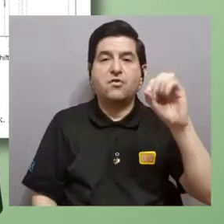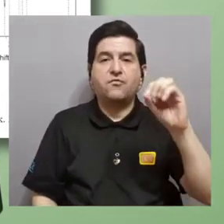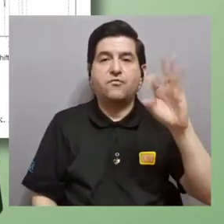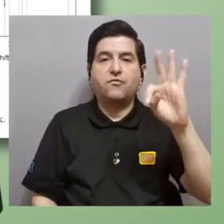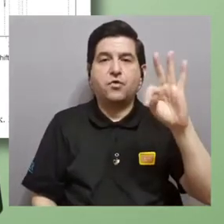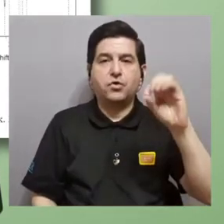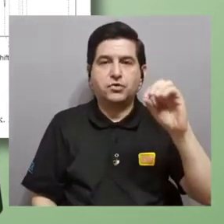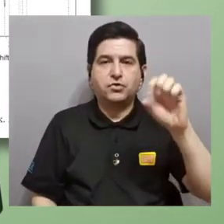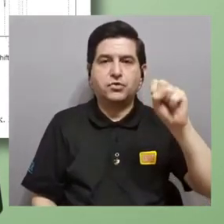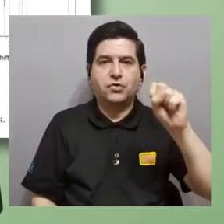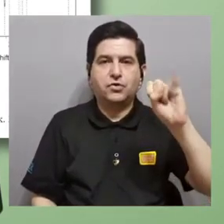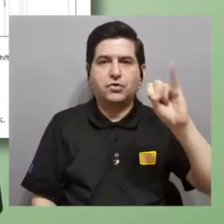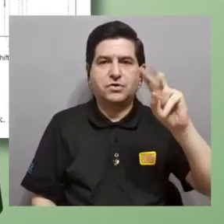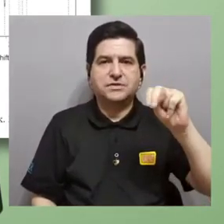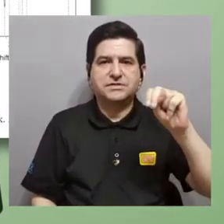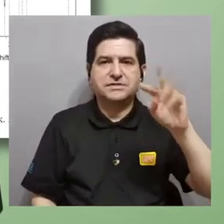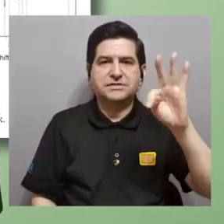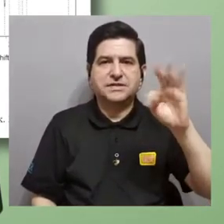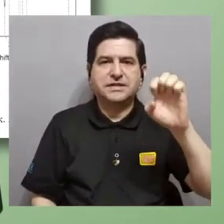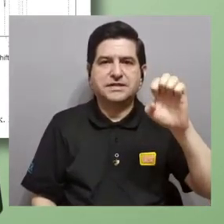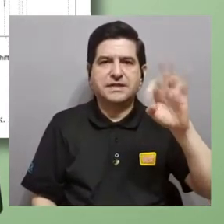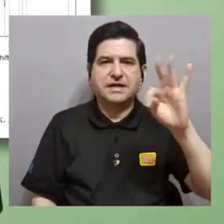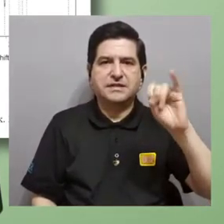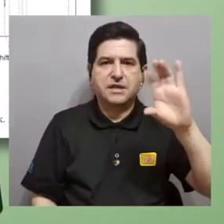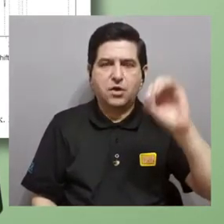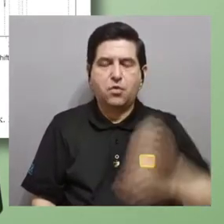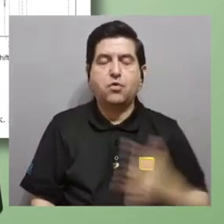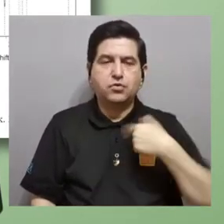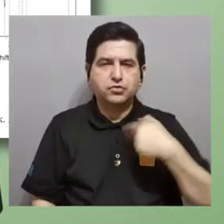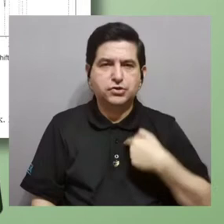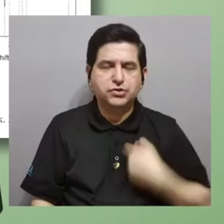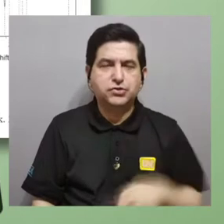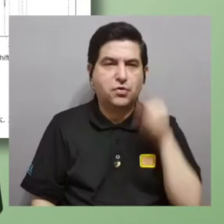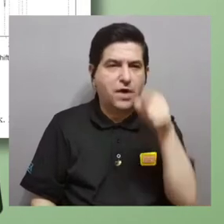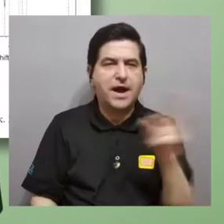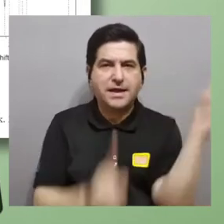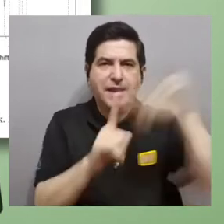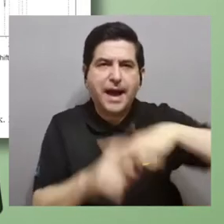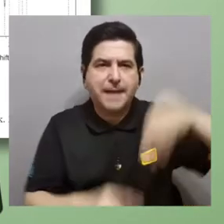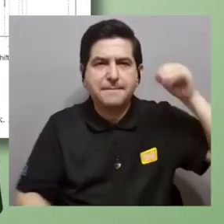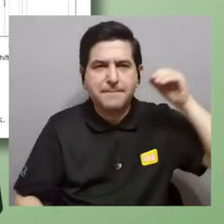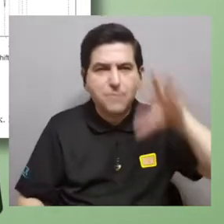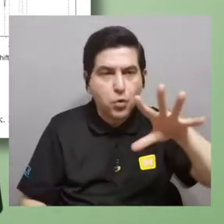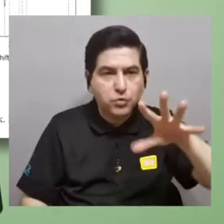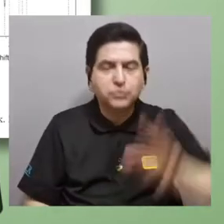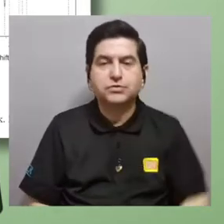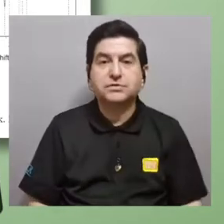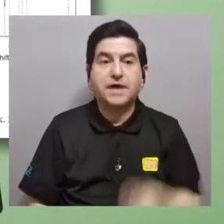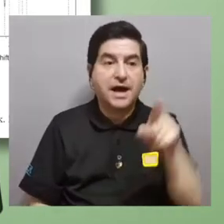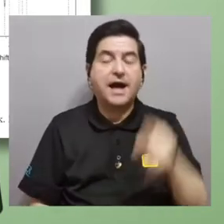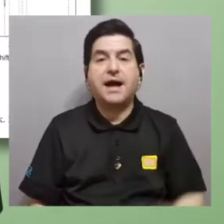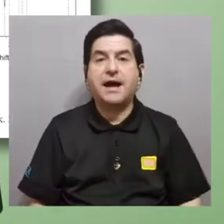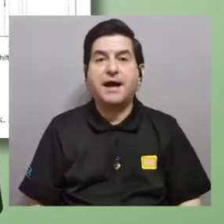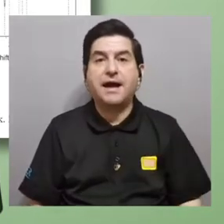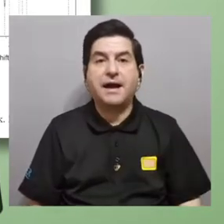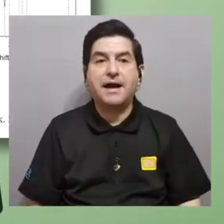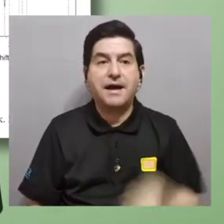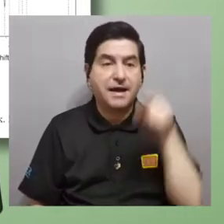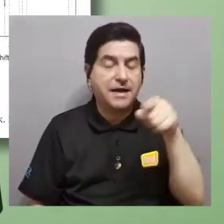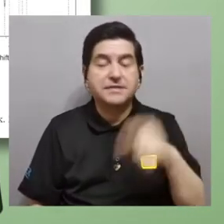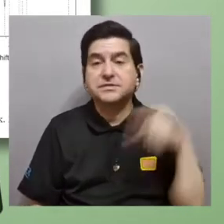ese organismo de fotosíntesis, y le disparo luz. Y cuando le disparo luz, aparecen estas señales rojas,